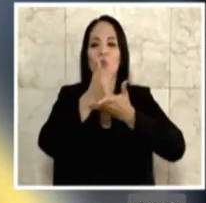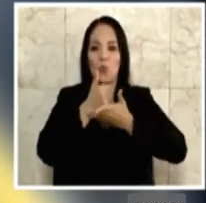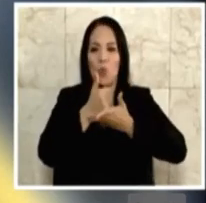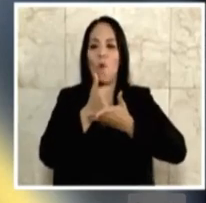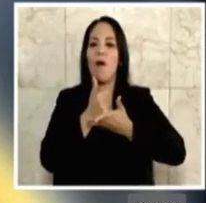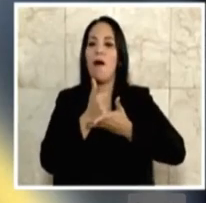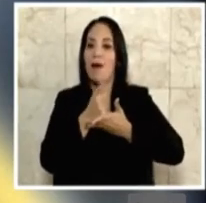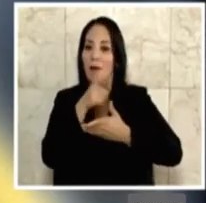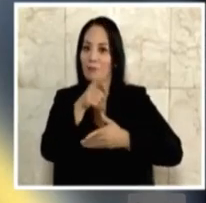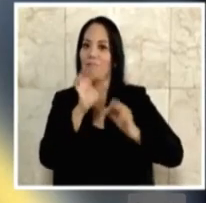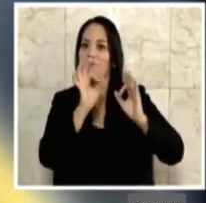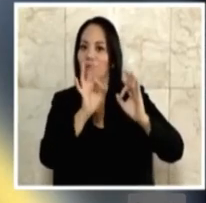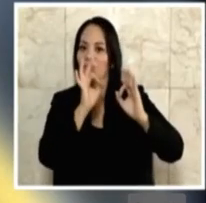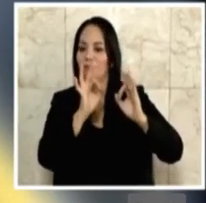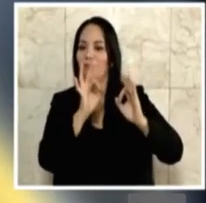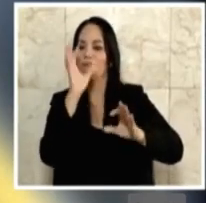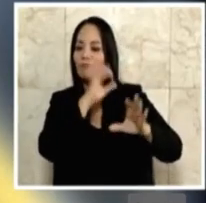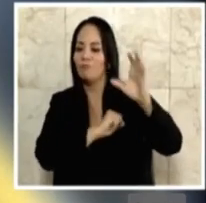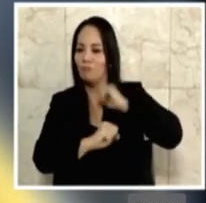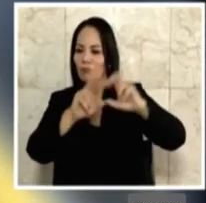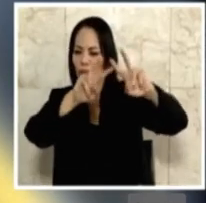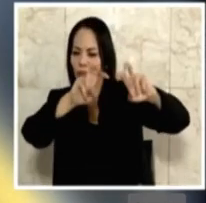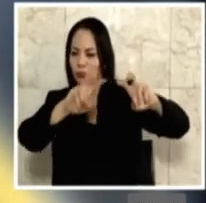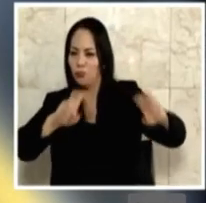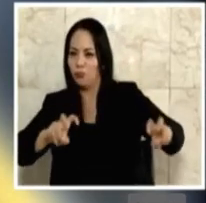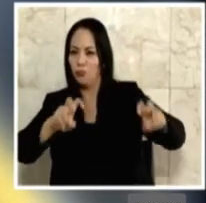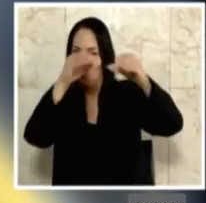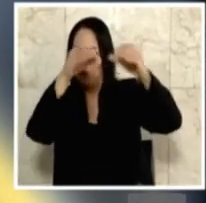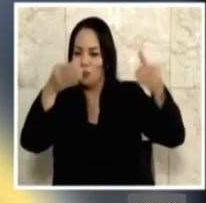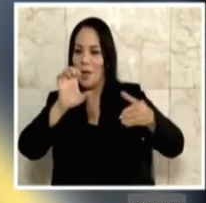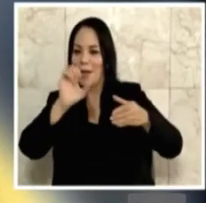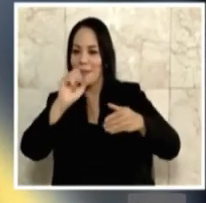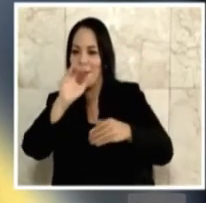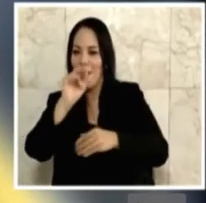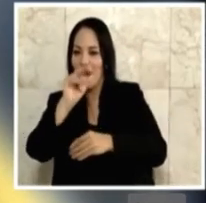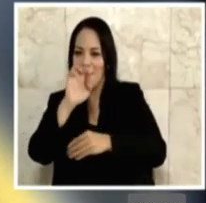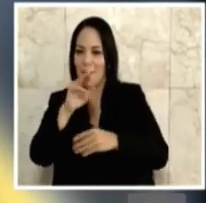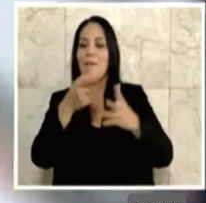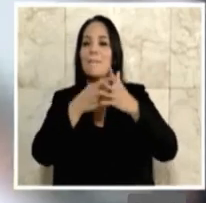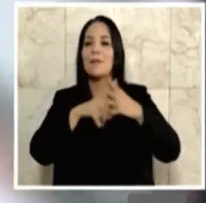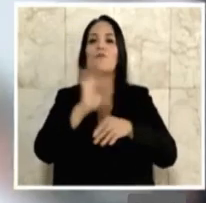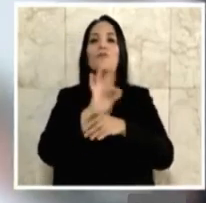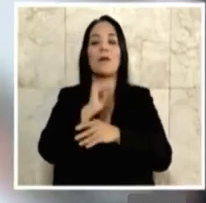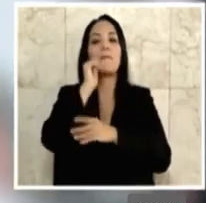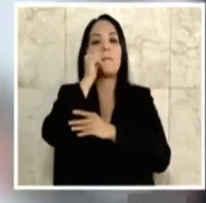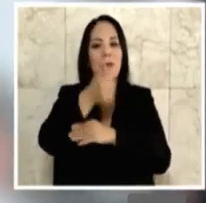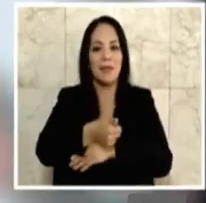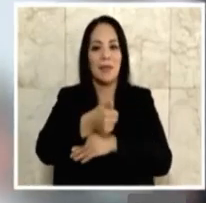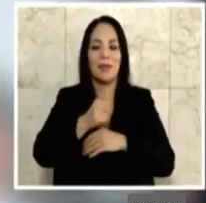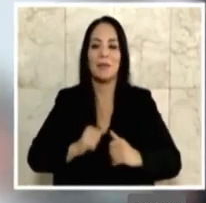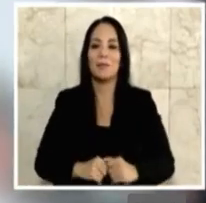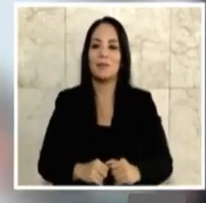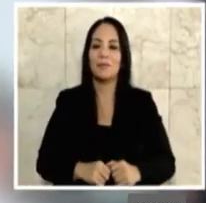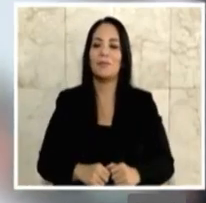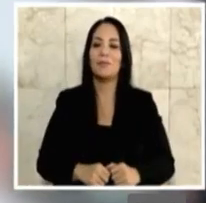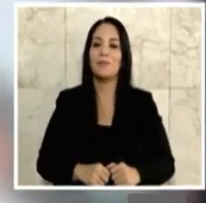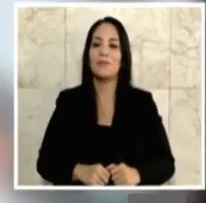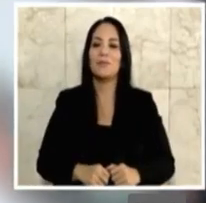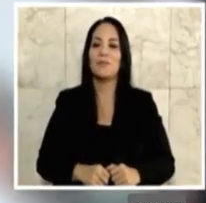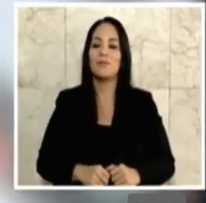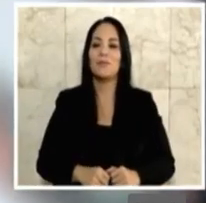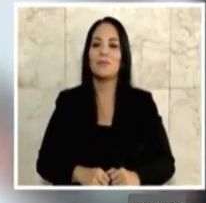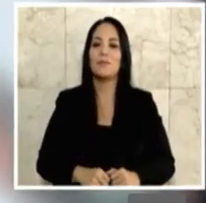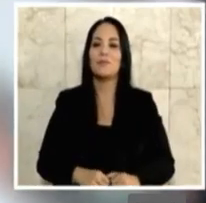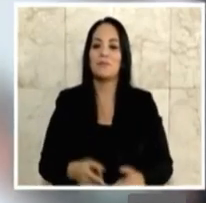detectarla, que son los escáneres que empezarán en funcionamiento el día de mañana. A partir de este